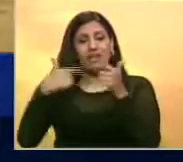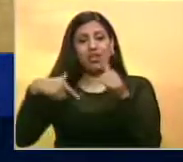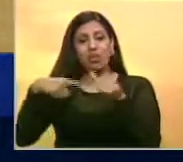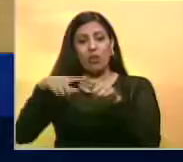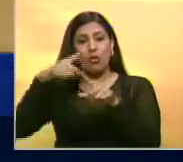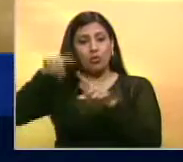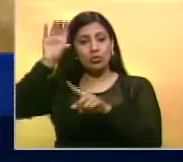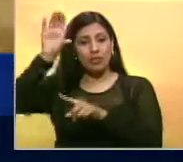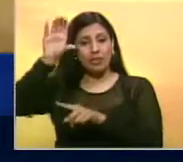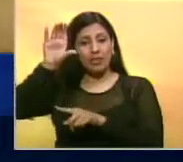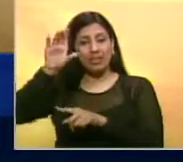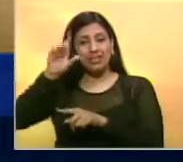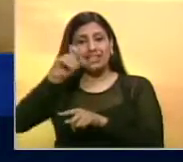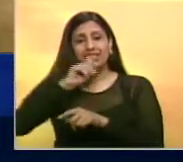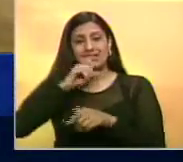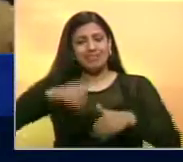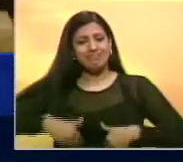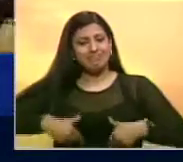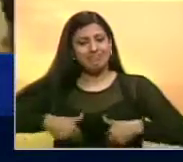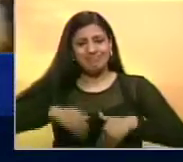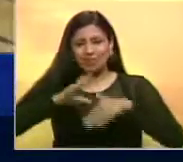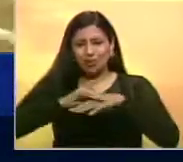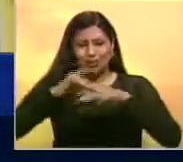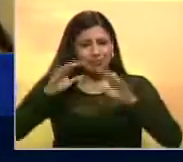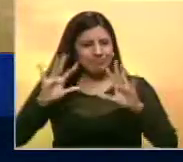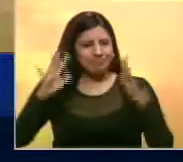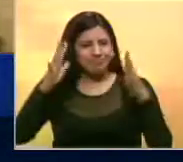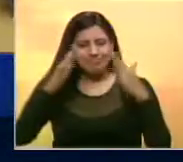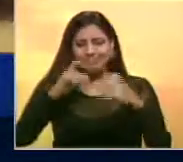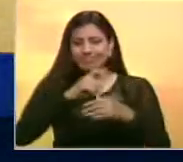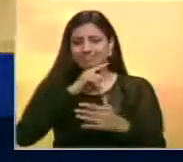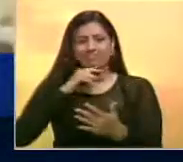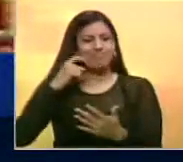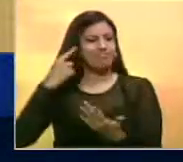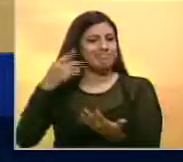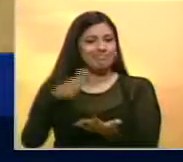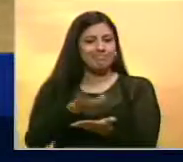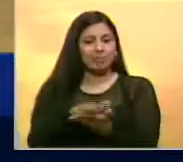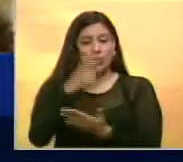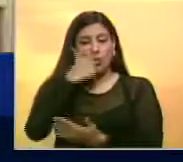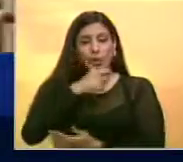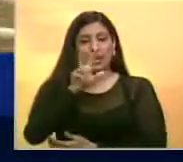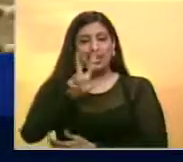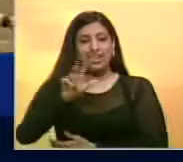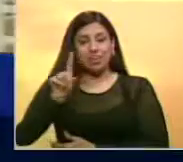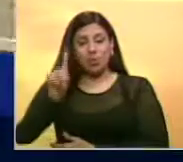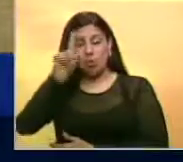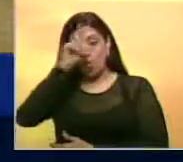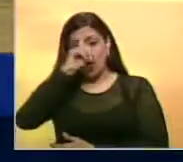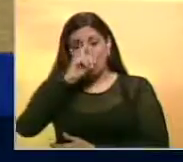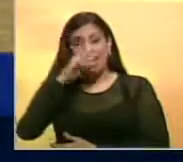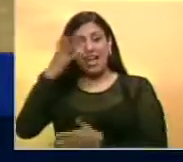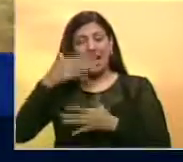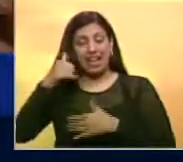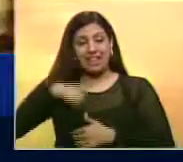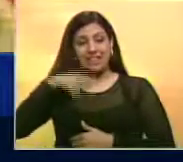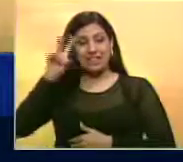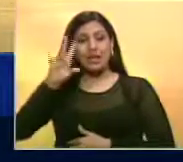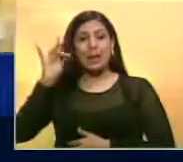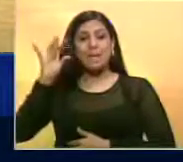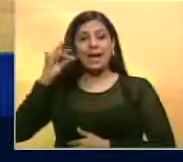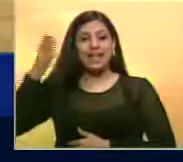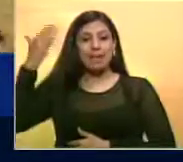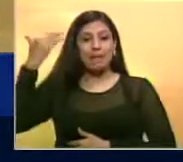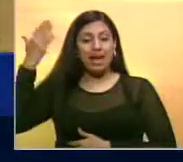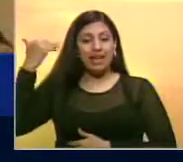Florida pese a los esfuerzos de los médicos por mantenerlo con vida Rodríguez de 31 años ganó para Venezuela la plata en los